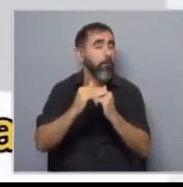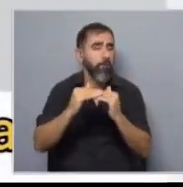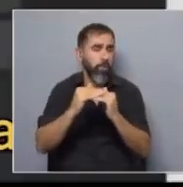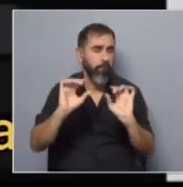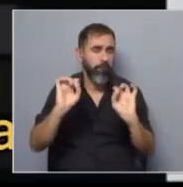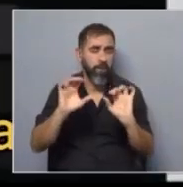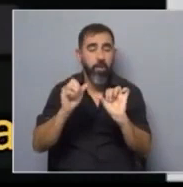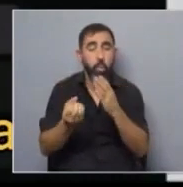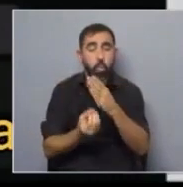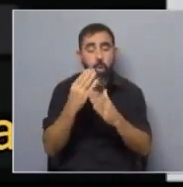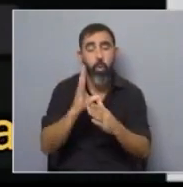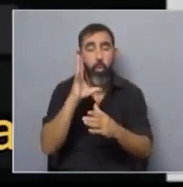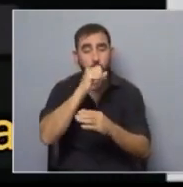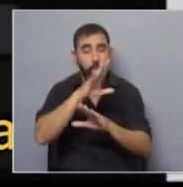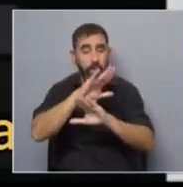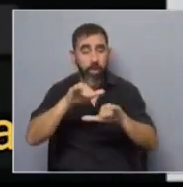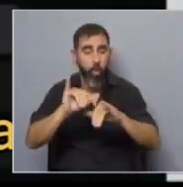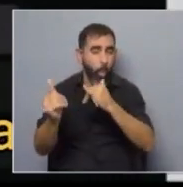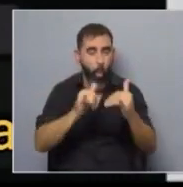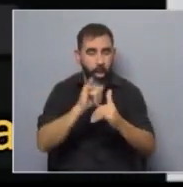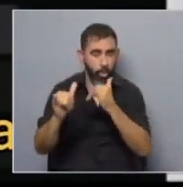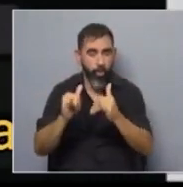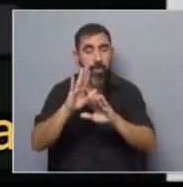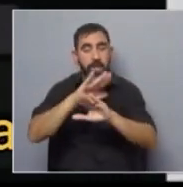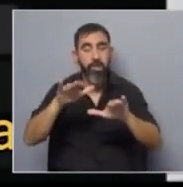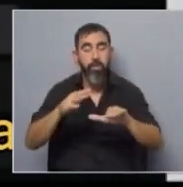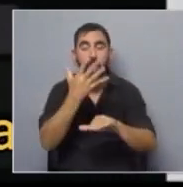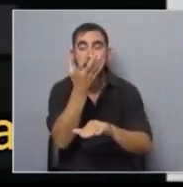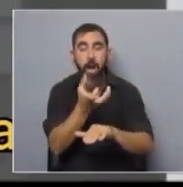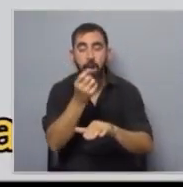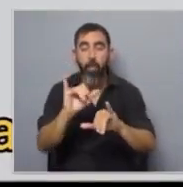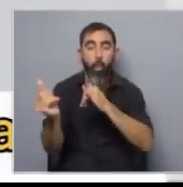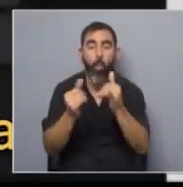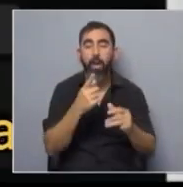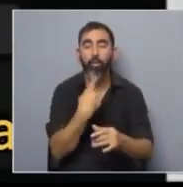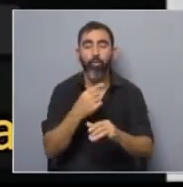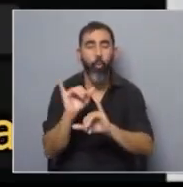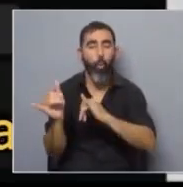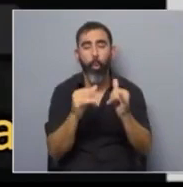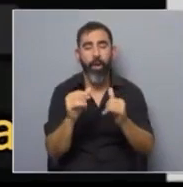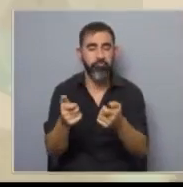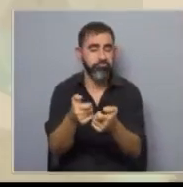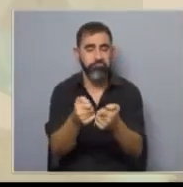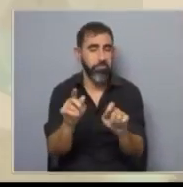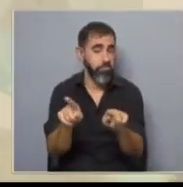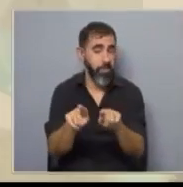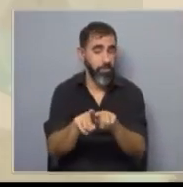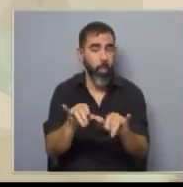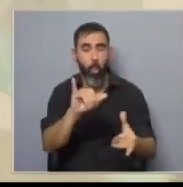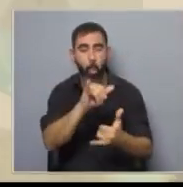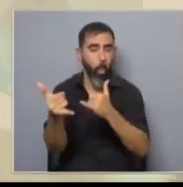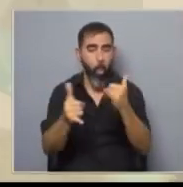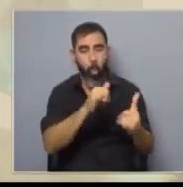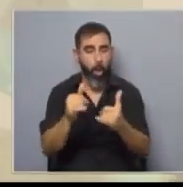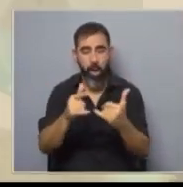básicamente, crea un usuario niño, un jugador y el niño le da la app al niño y el niño juega solo como cualquier videojuego. Entonces, el niño juega como